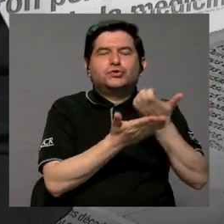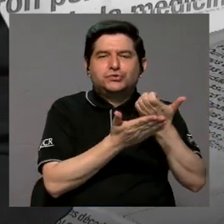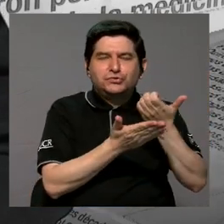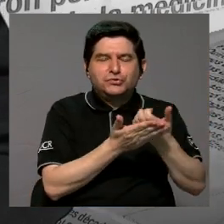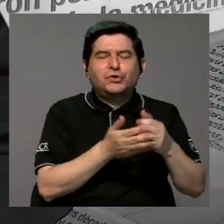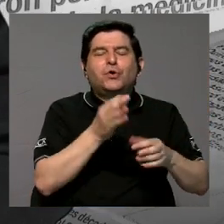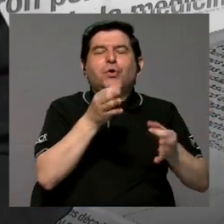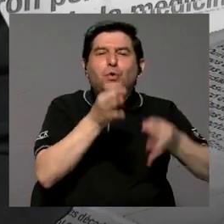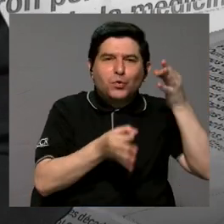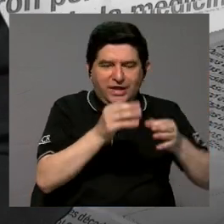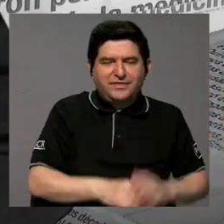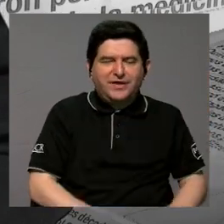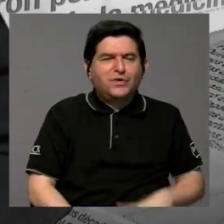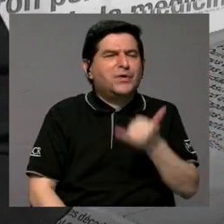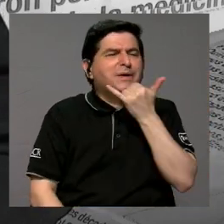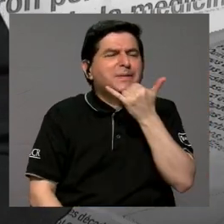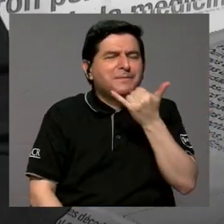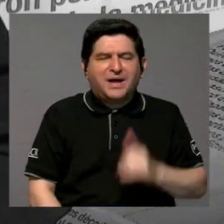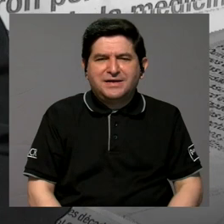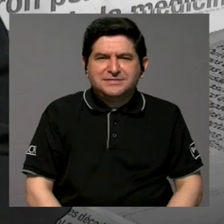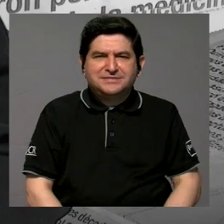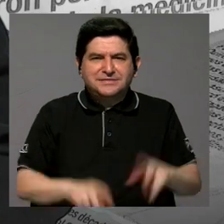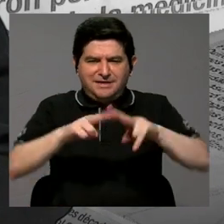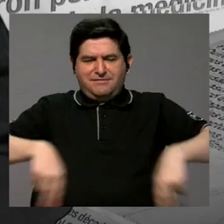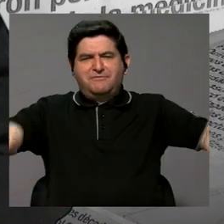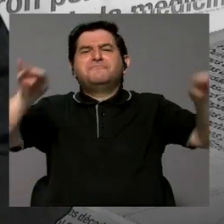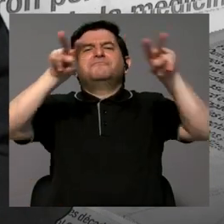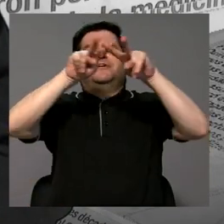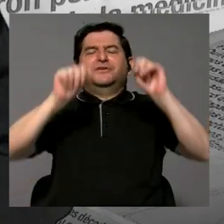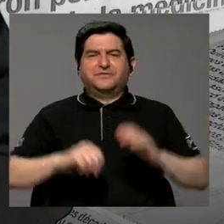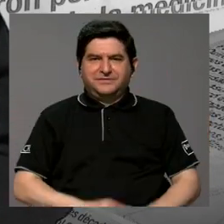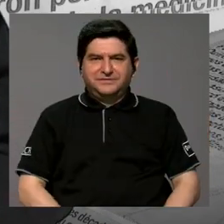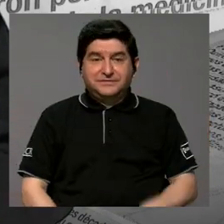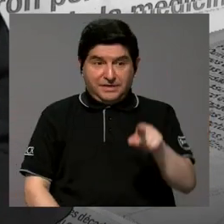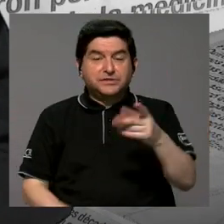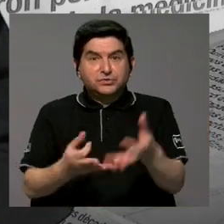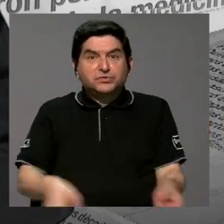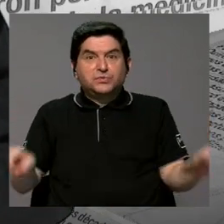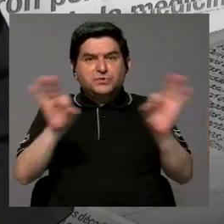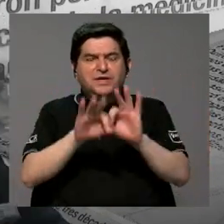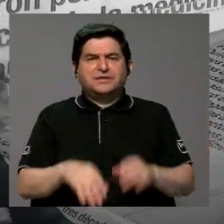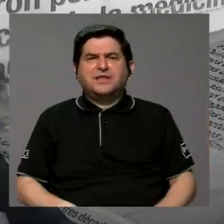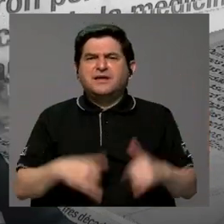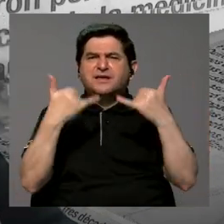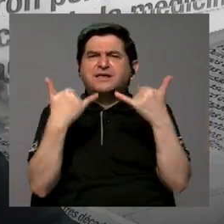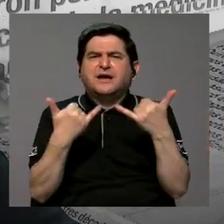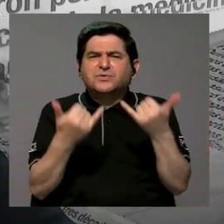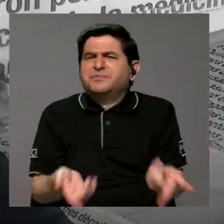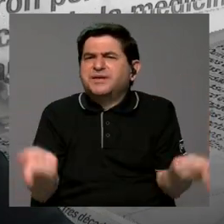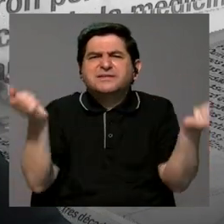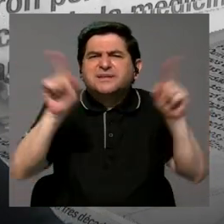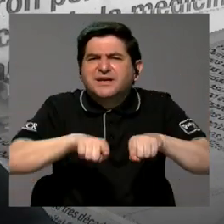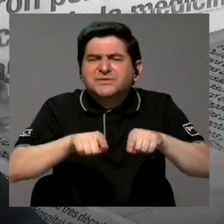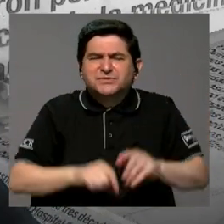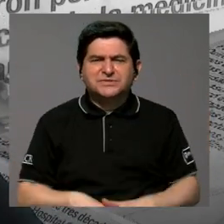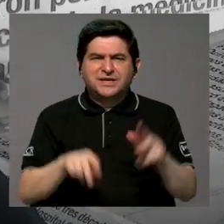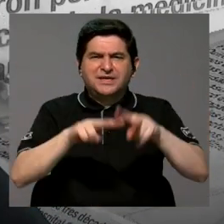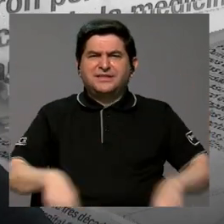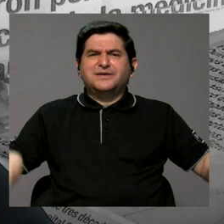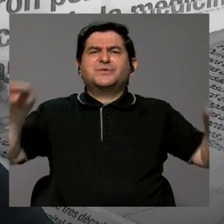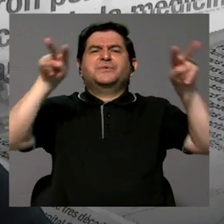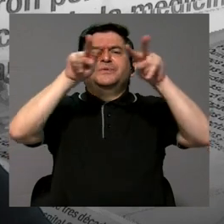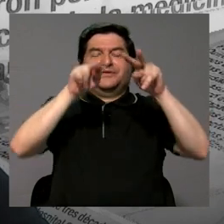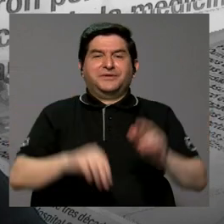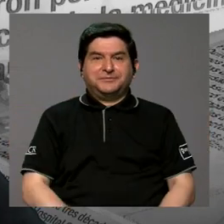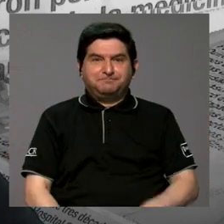Tenemos que ver primero qué está pasando a nivel de los valores, para mí. Eso es fundamental. Y qué está pasando a nivel de los valores.